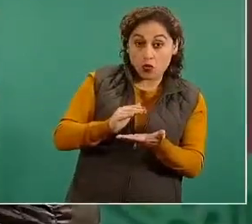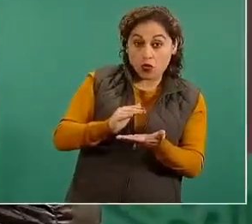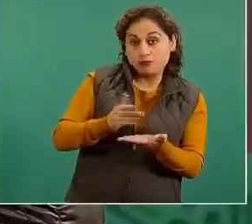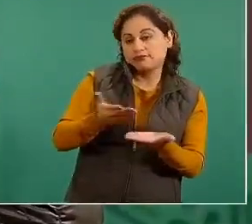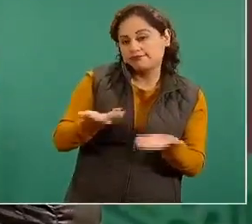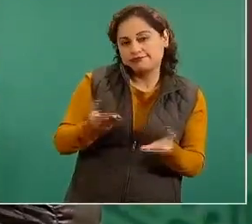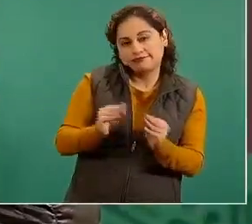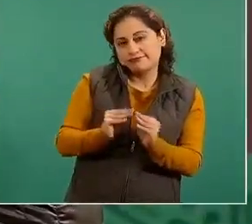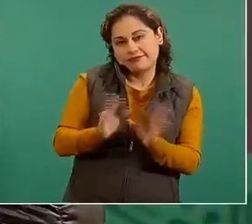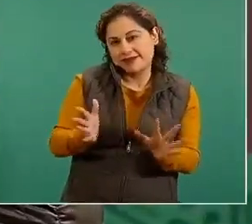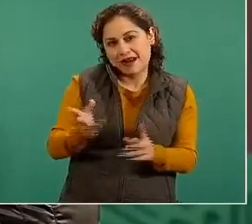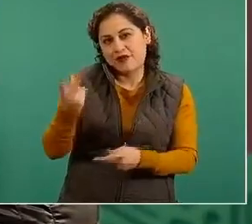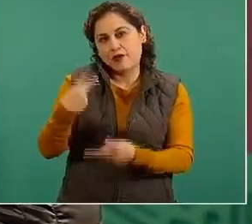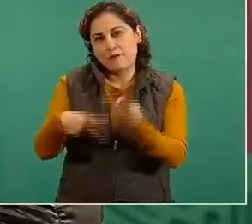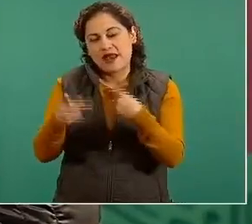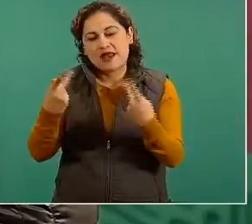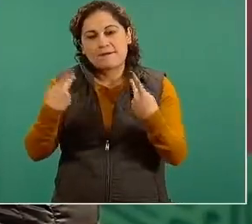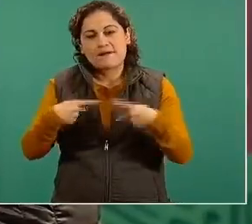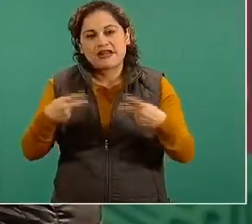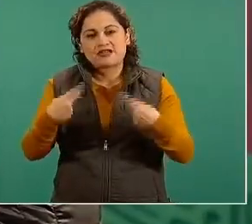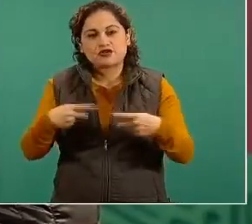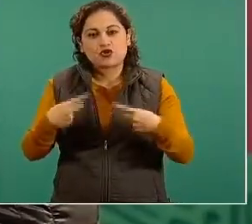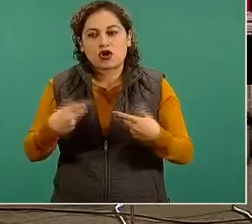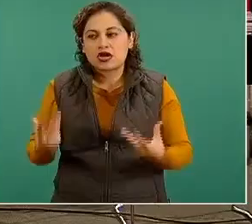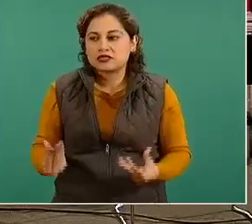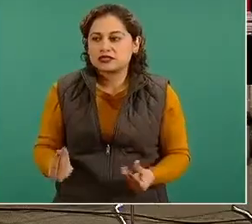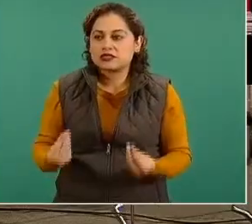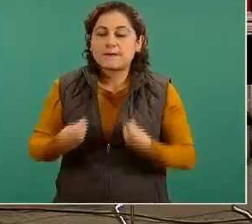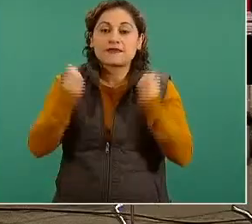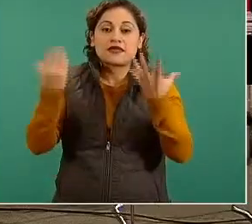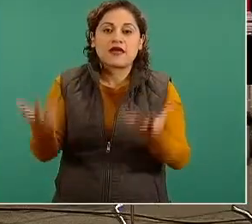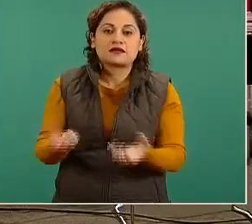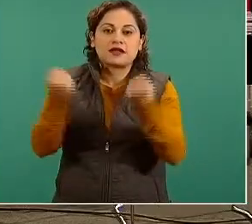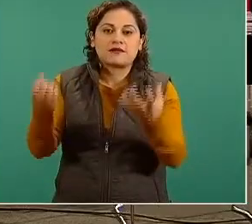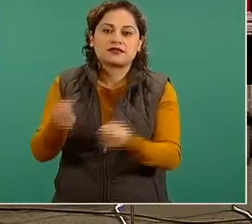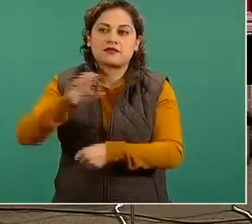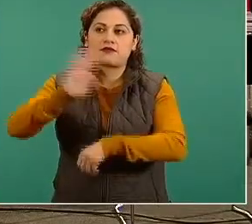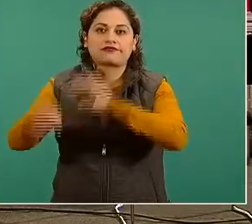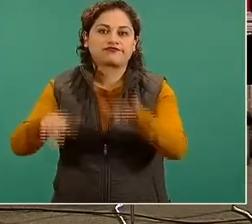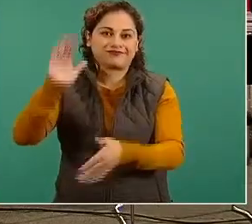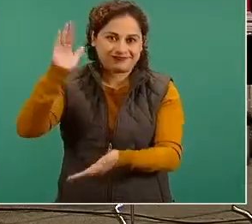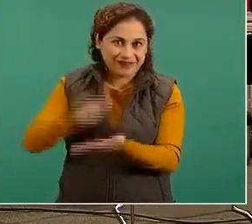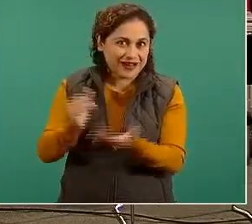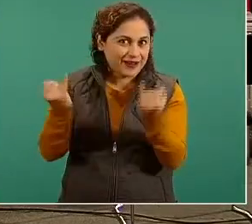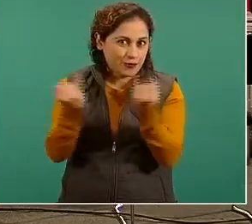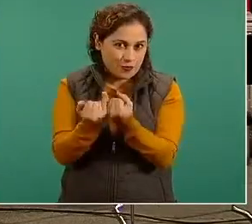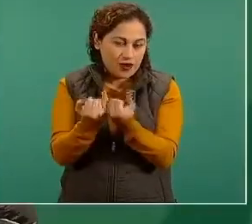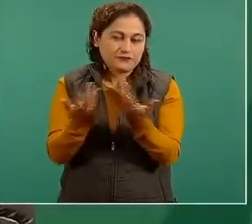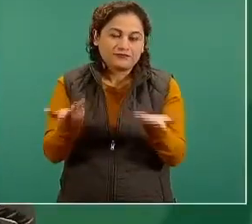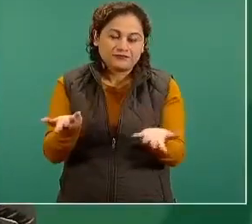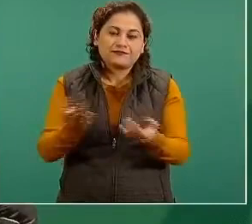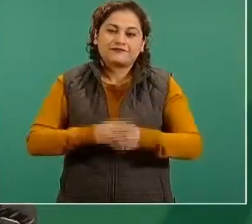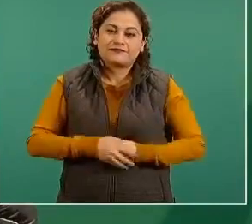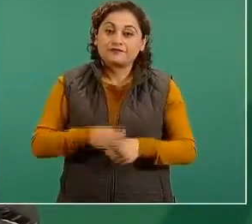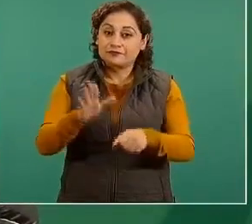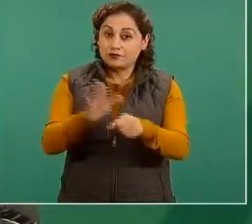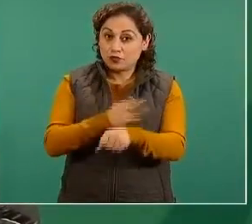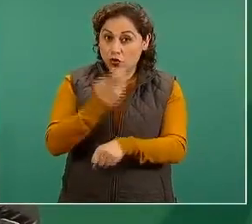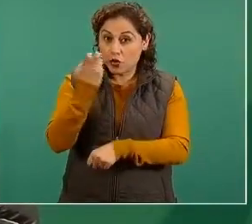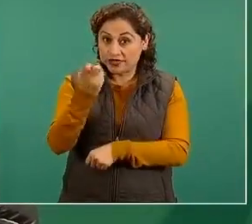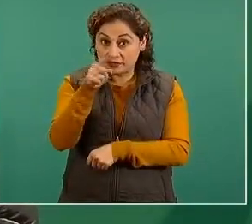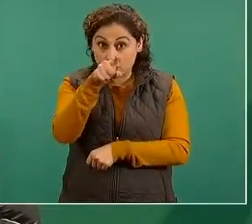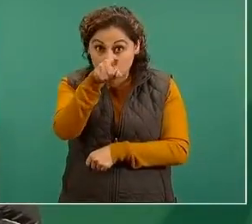naturalmente se disminuirá la cantidad de defunciones. Es por eso que si usted en casa